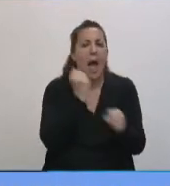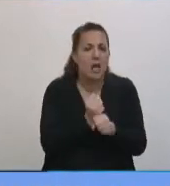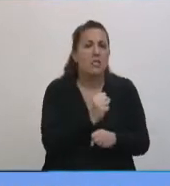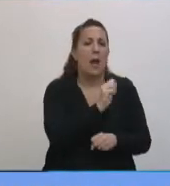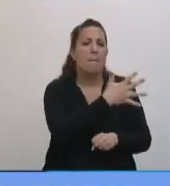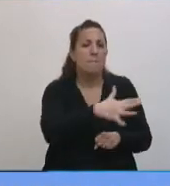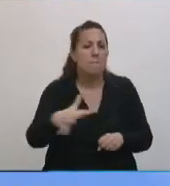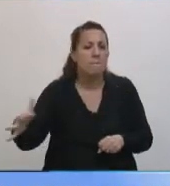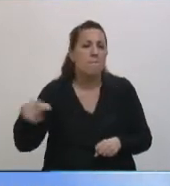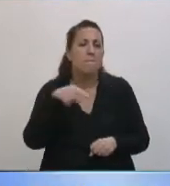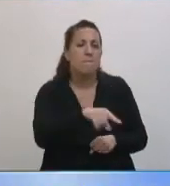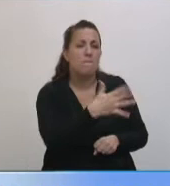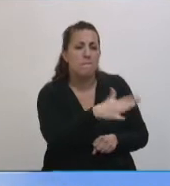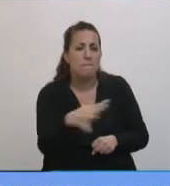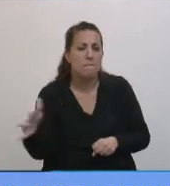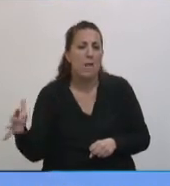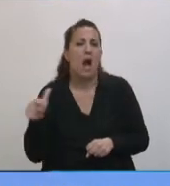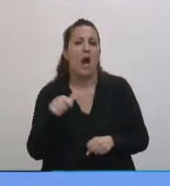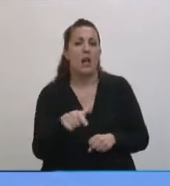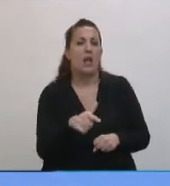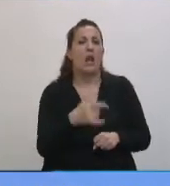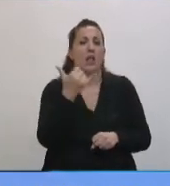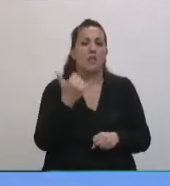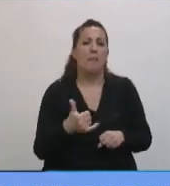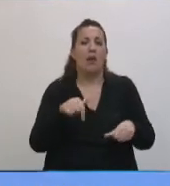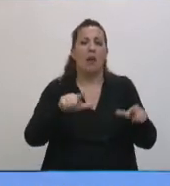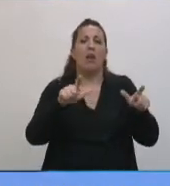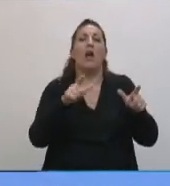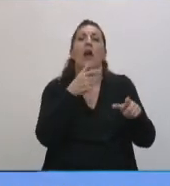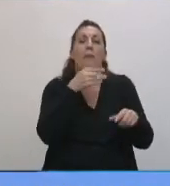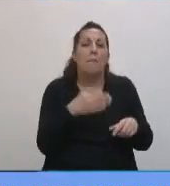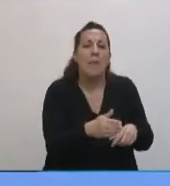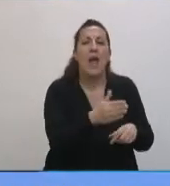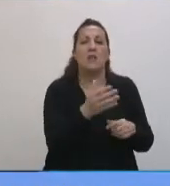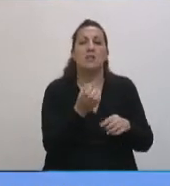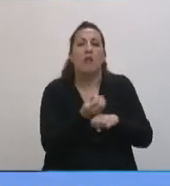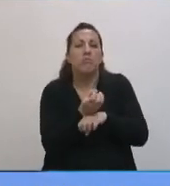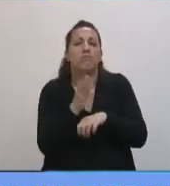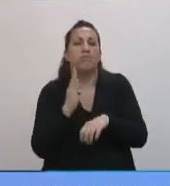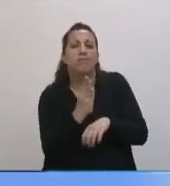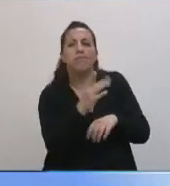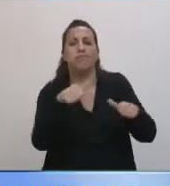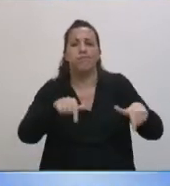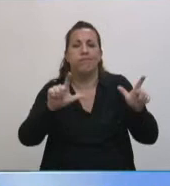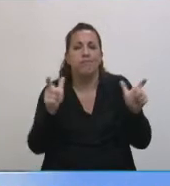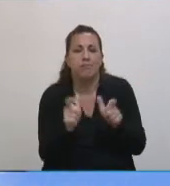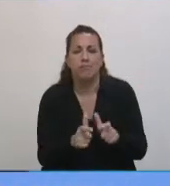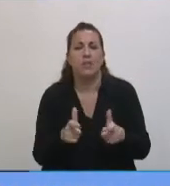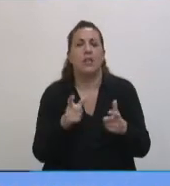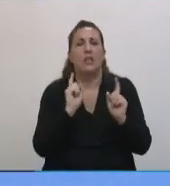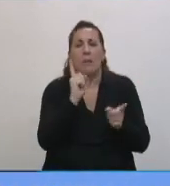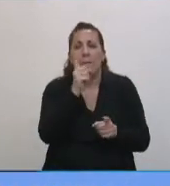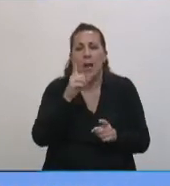acelerando de esa manera que la extinción de especies, la extinción de ecosistemas y comprometiendo la vida de nuestra propia sociedad.